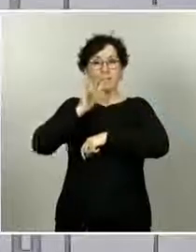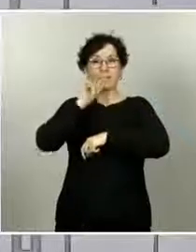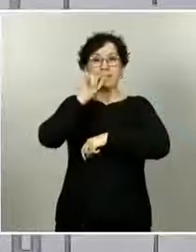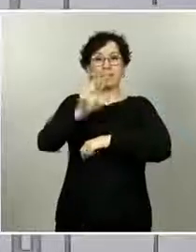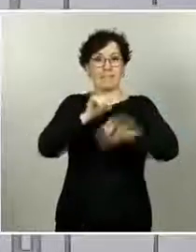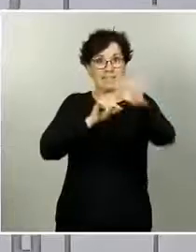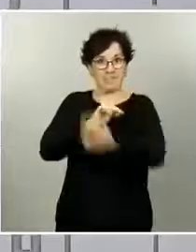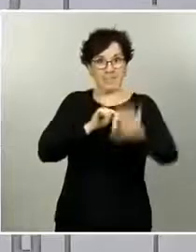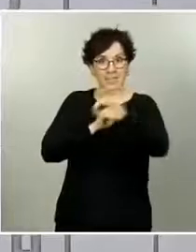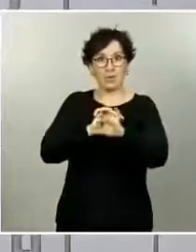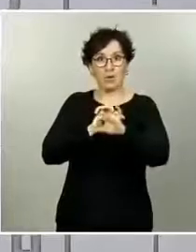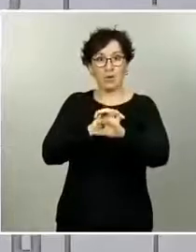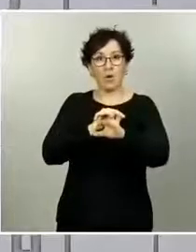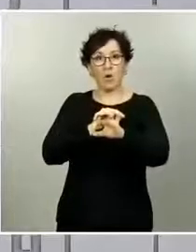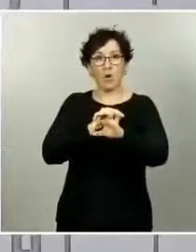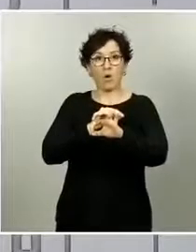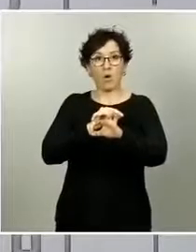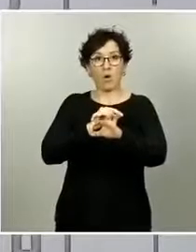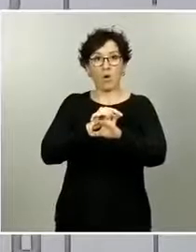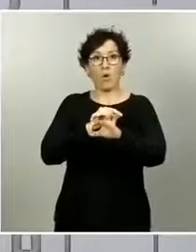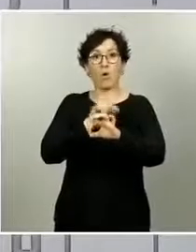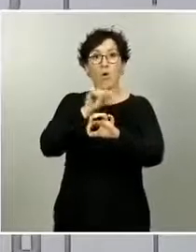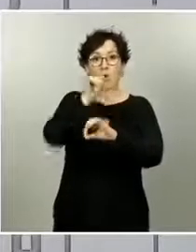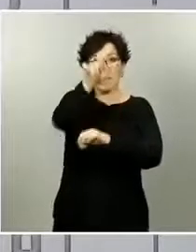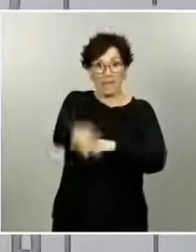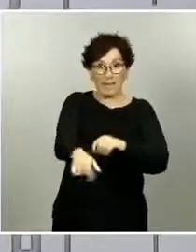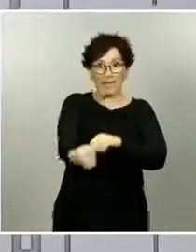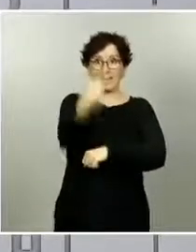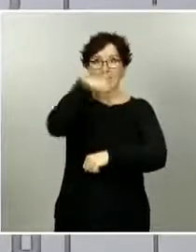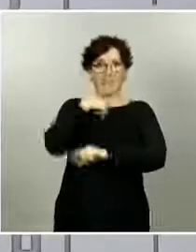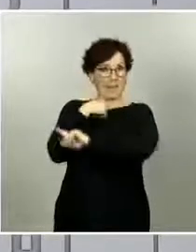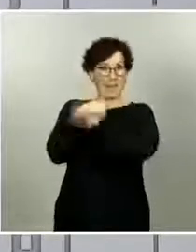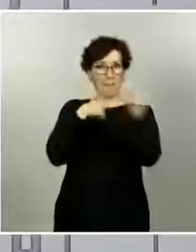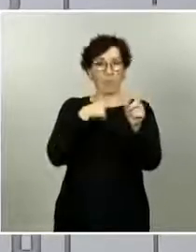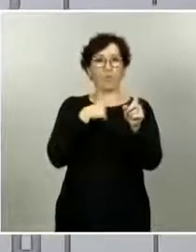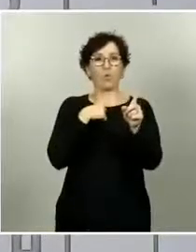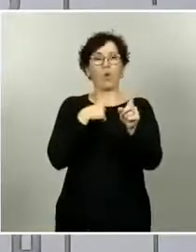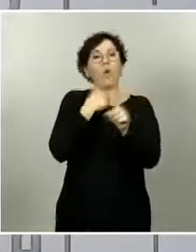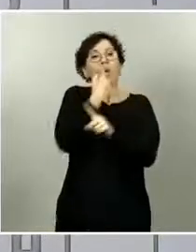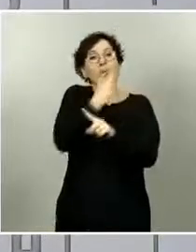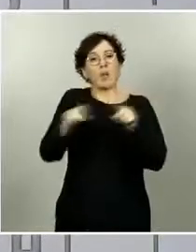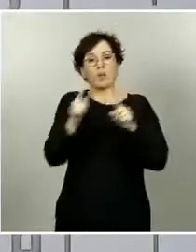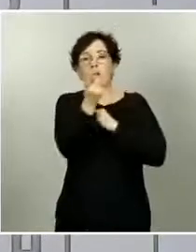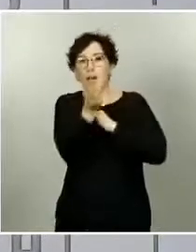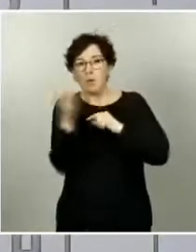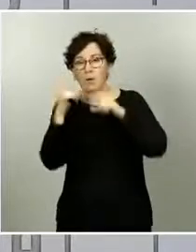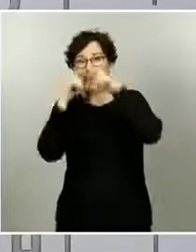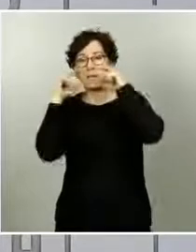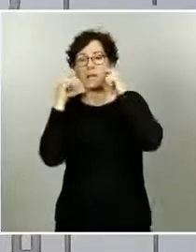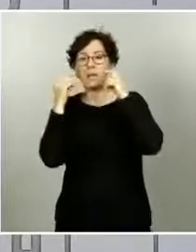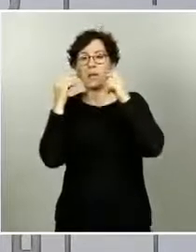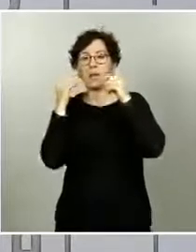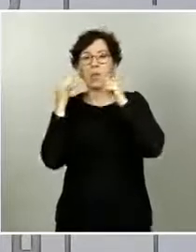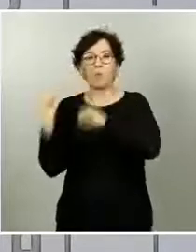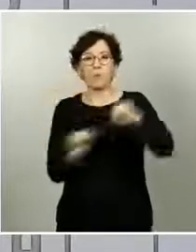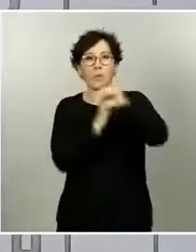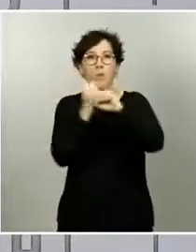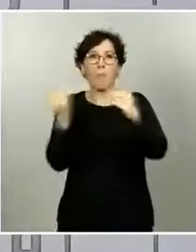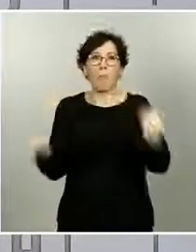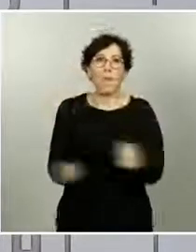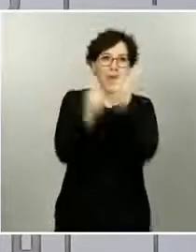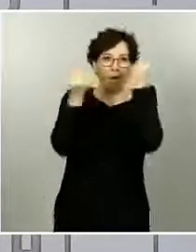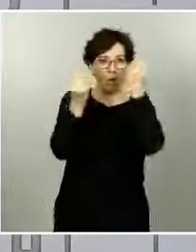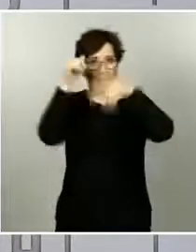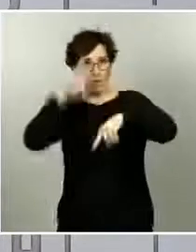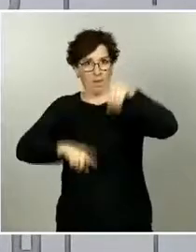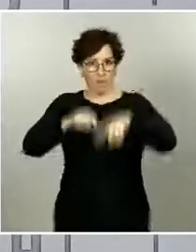tanto para aquel que está infectado que no infecta a los demás o para aquellos que están infectados que no infecten al que la lleva, pero unas